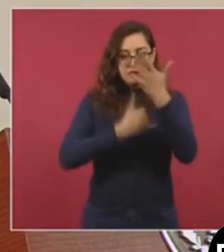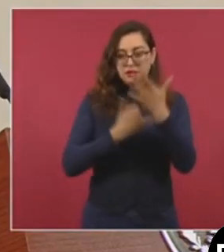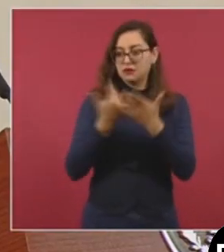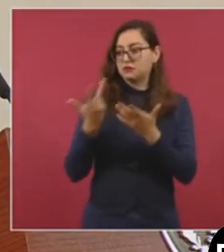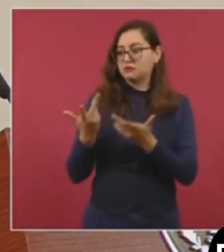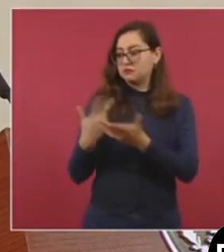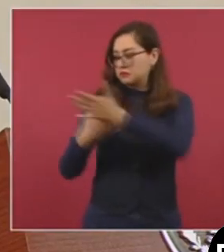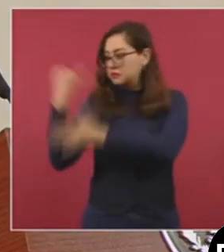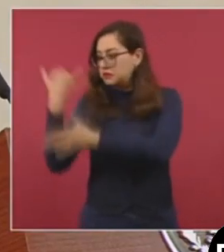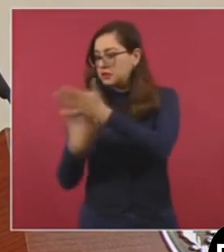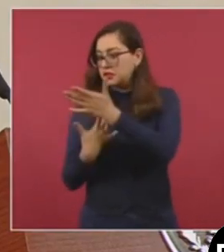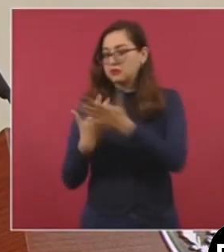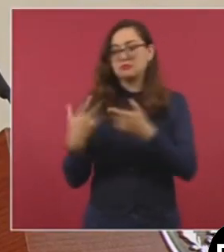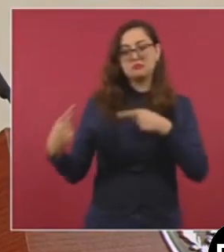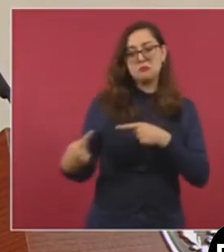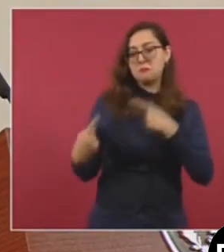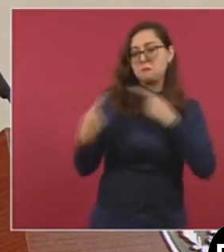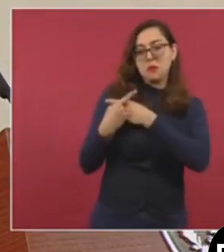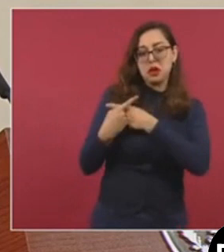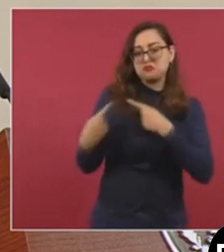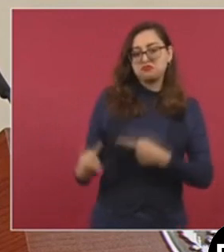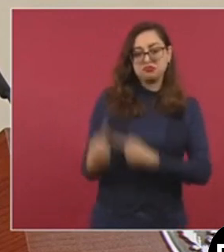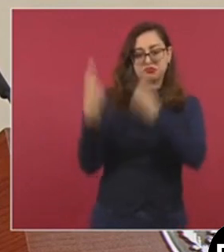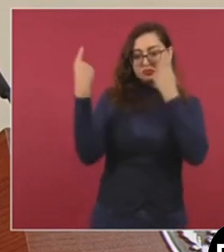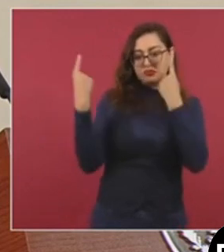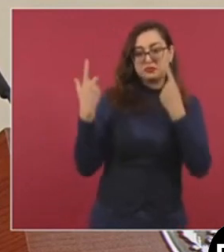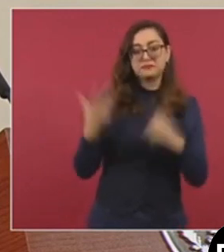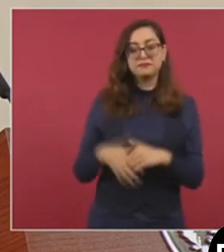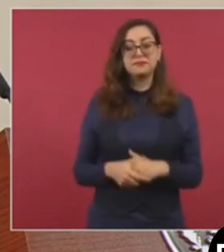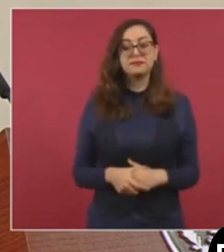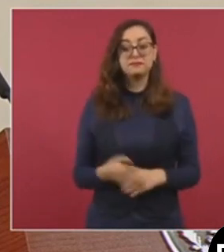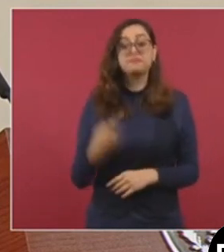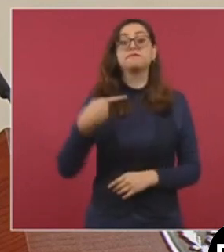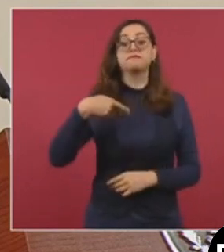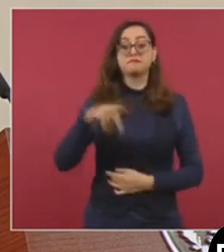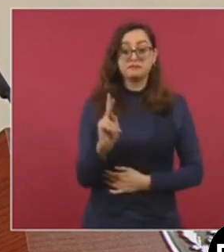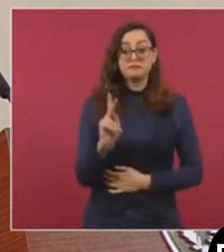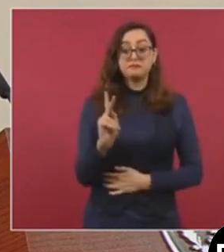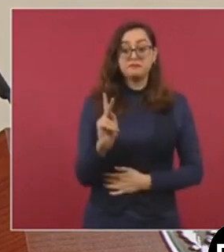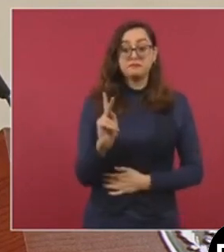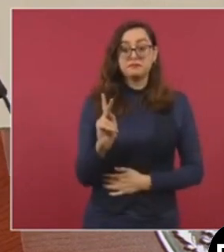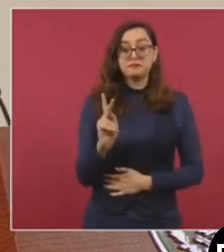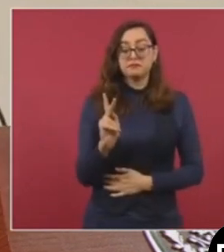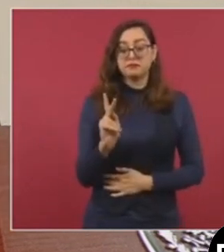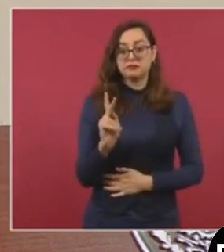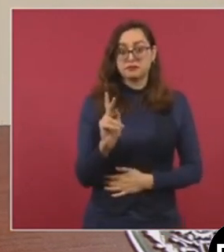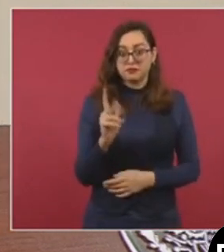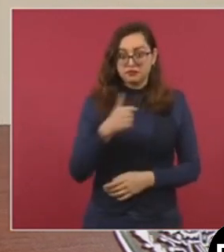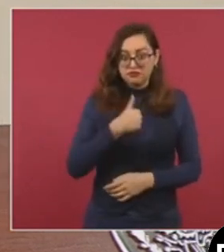representamos y defendemos, pero de ahí